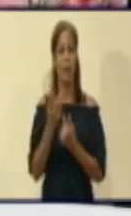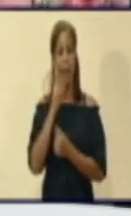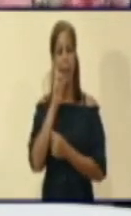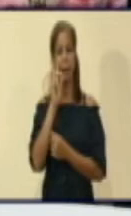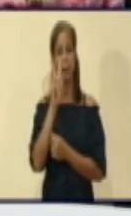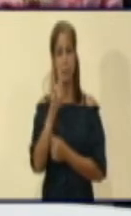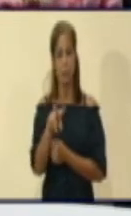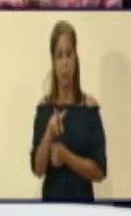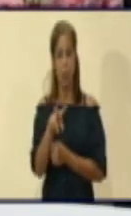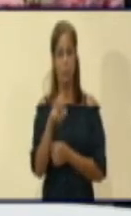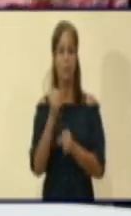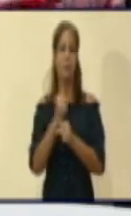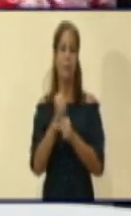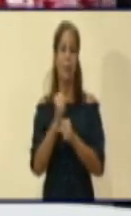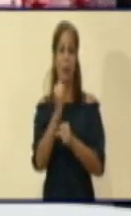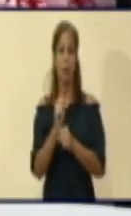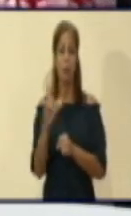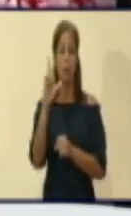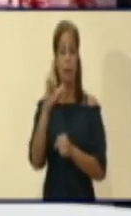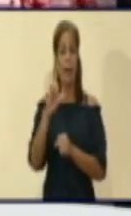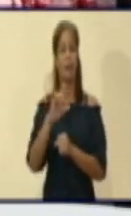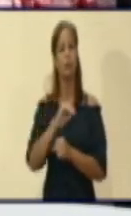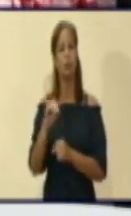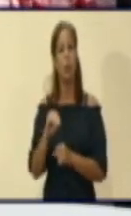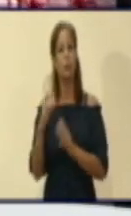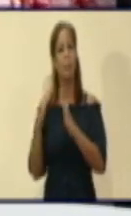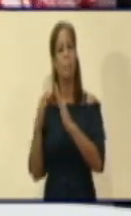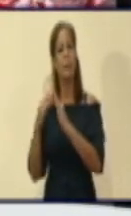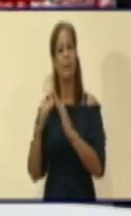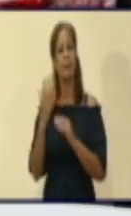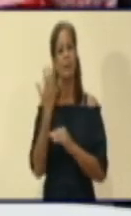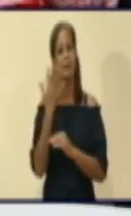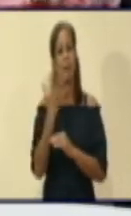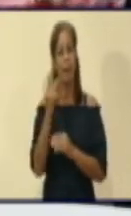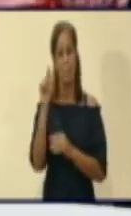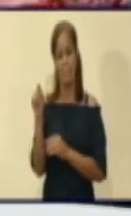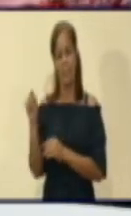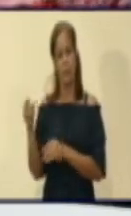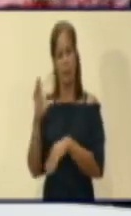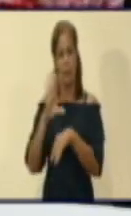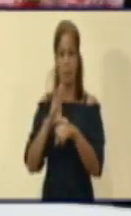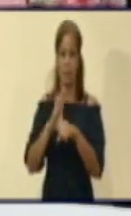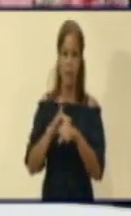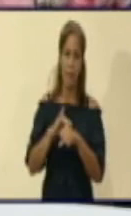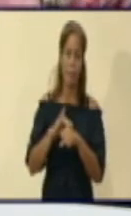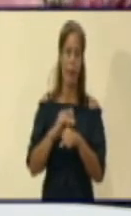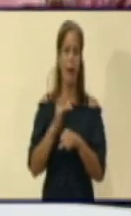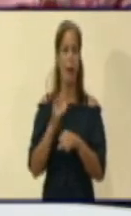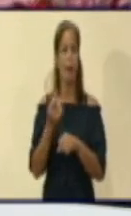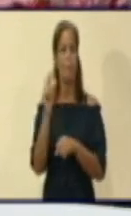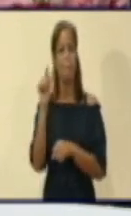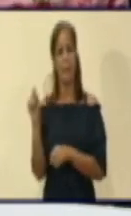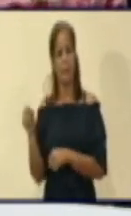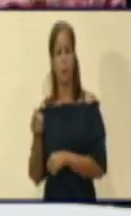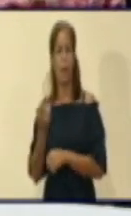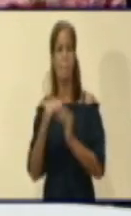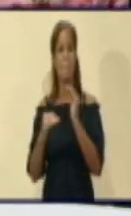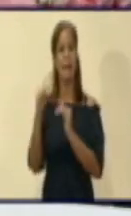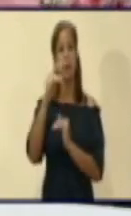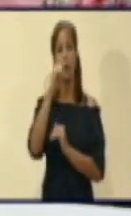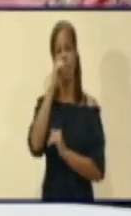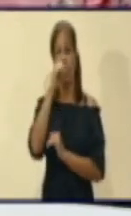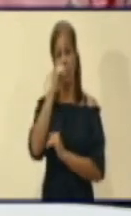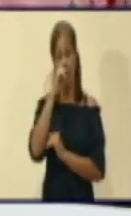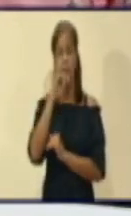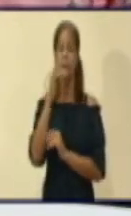trabajadores sociales a aquellos núcleos que son hoy beneficiarios de la asistencia social, en particular a los núcleos vulnerables, garantizando además que los servicios se